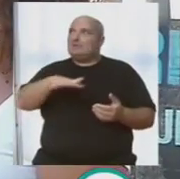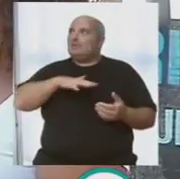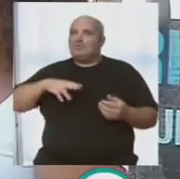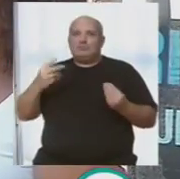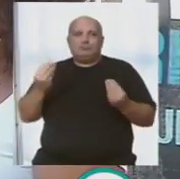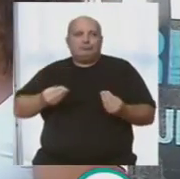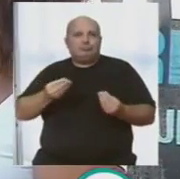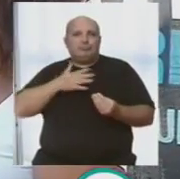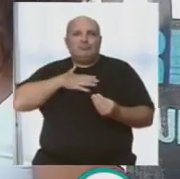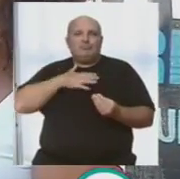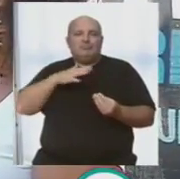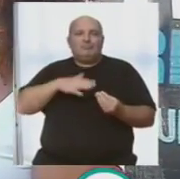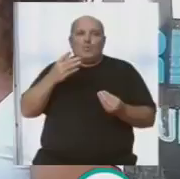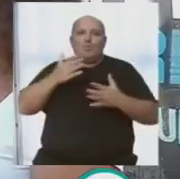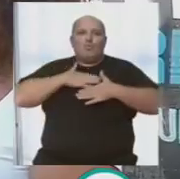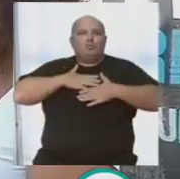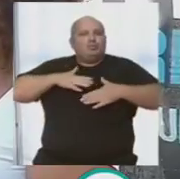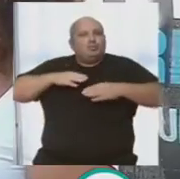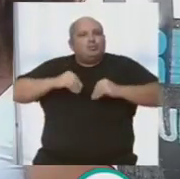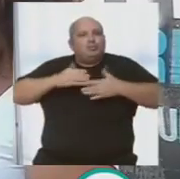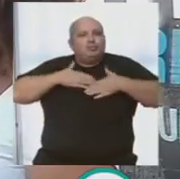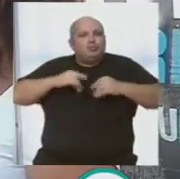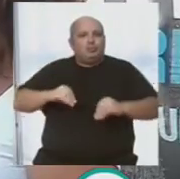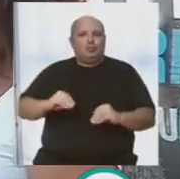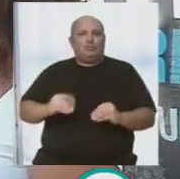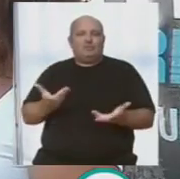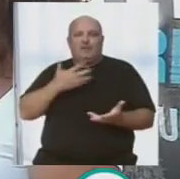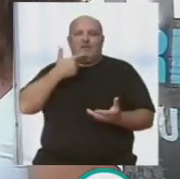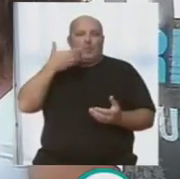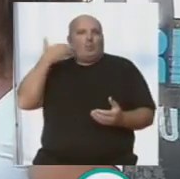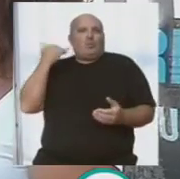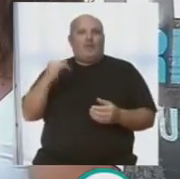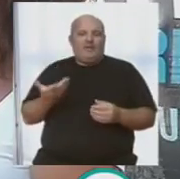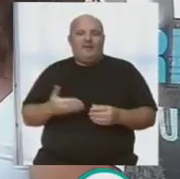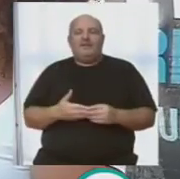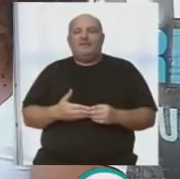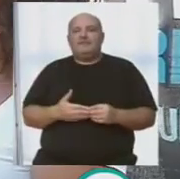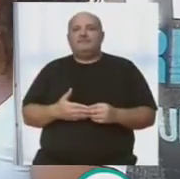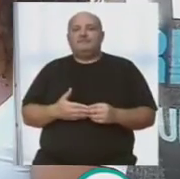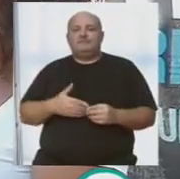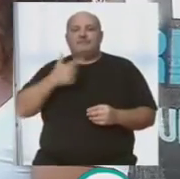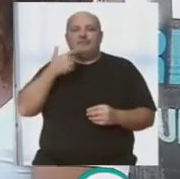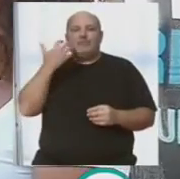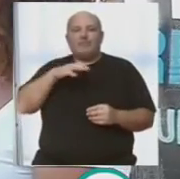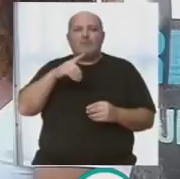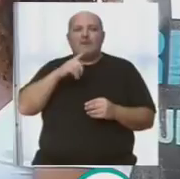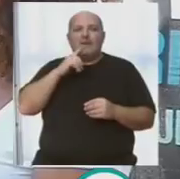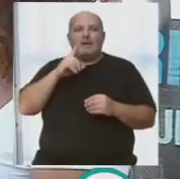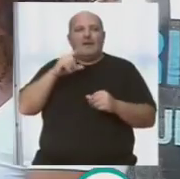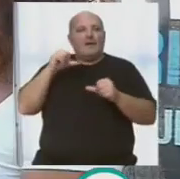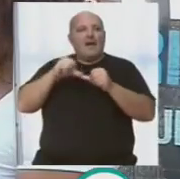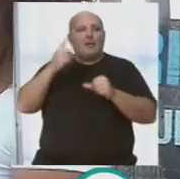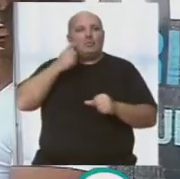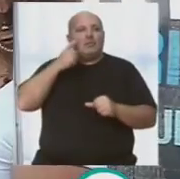lugar tan nuestro, tan singular. creo que nosotros muchas veces no sabemos lo que tenemos. O no valoramos lo que tenemos. Estamos tan